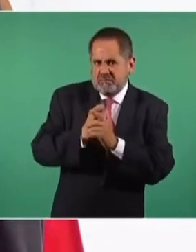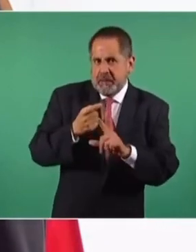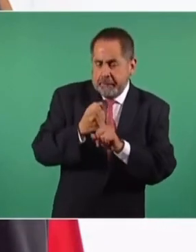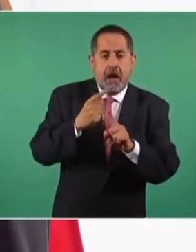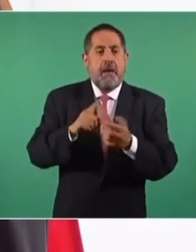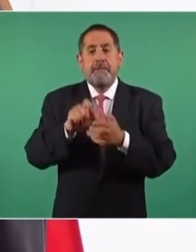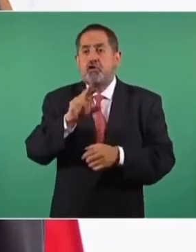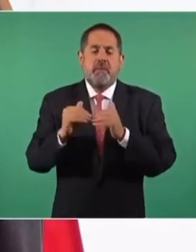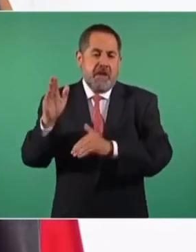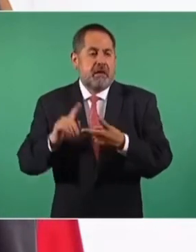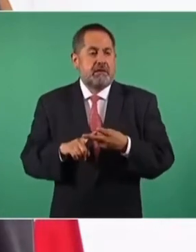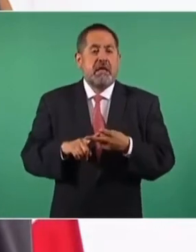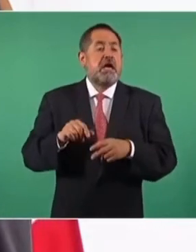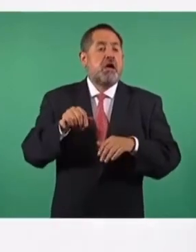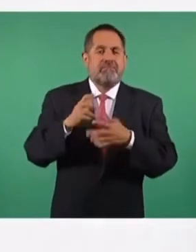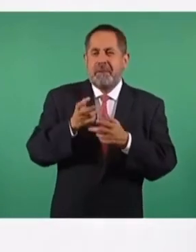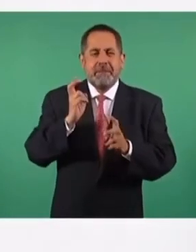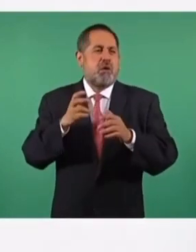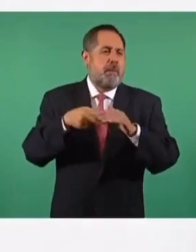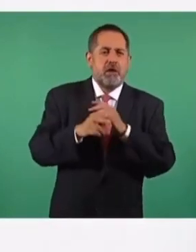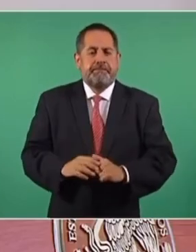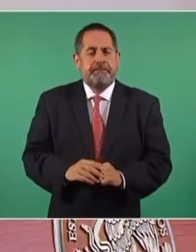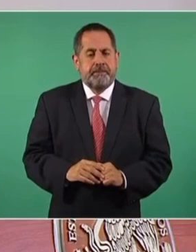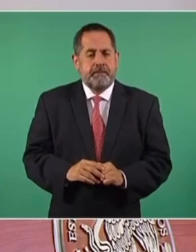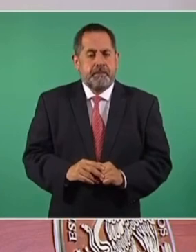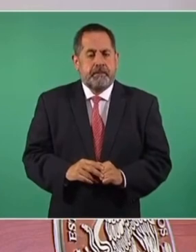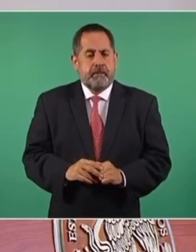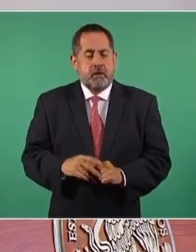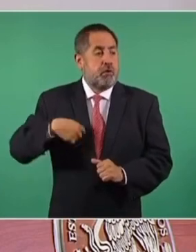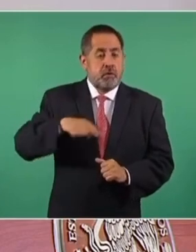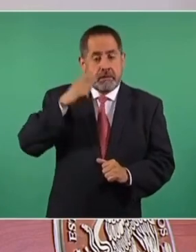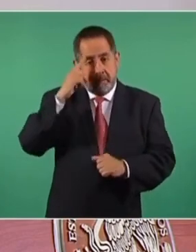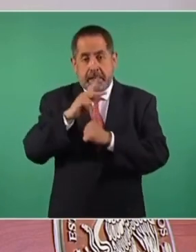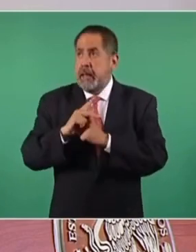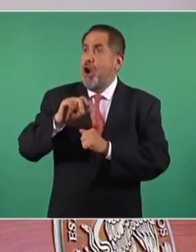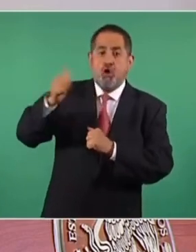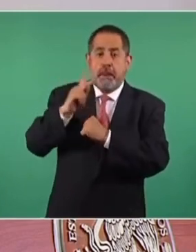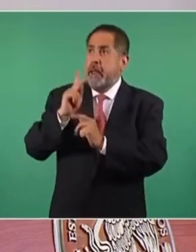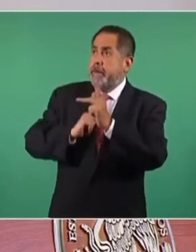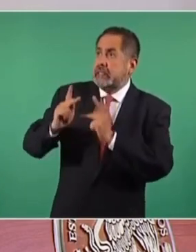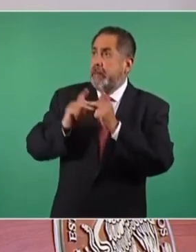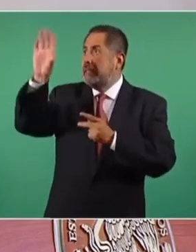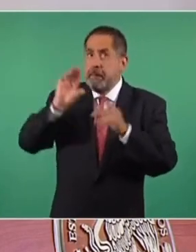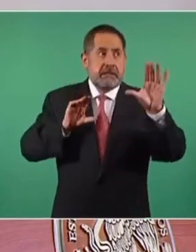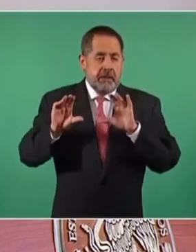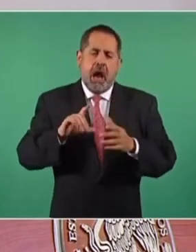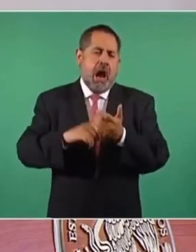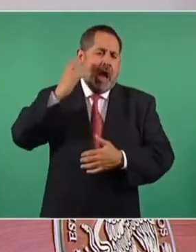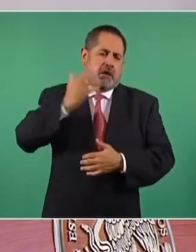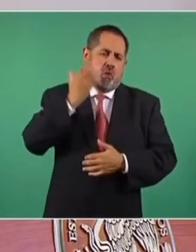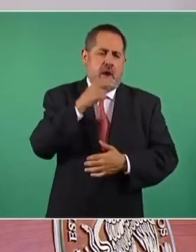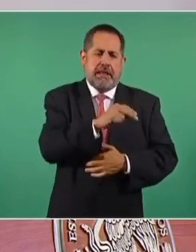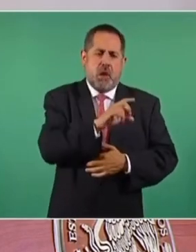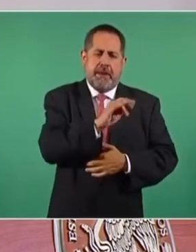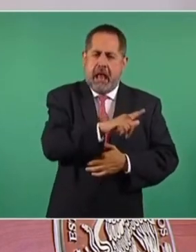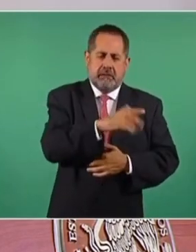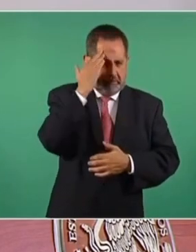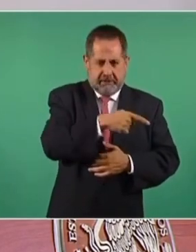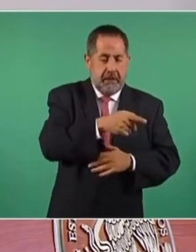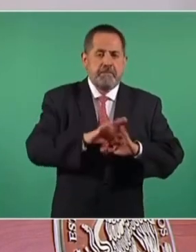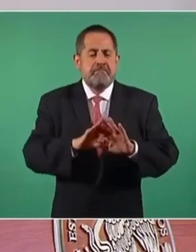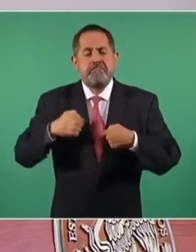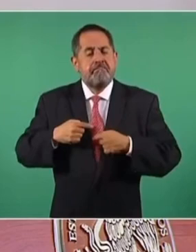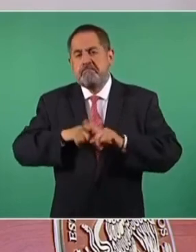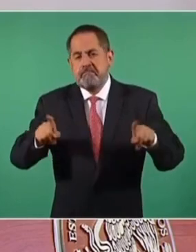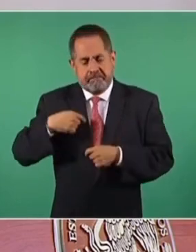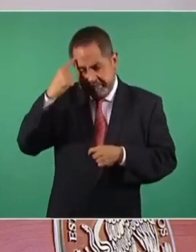en transporte público individual, que creció 12%. Conseguir líneas de crédito para endeudar al país, como era la práctica neoliberal durante los periodos de crisis, nosotros